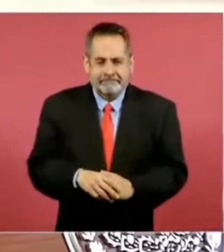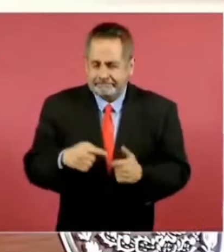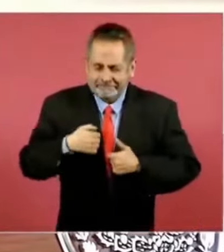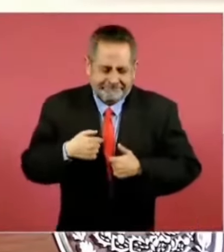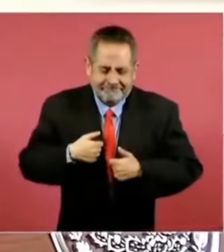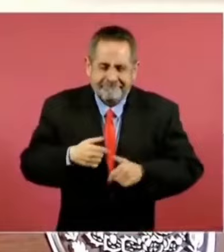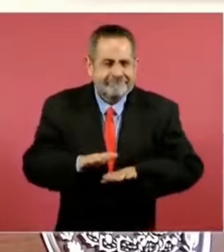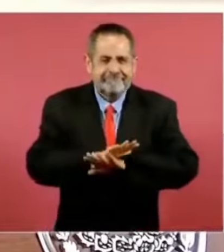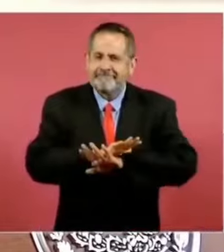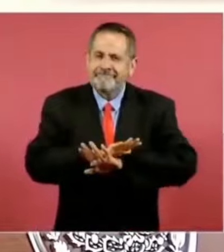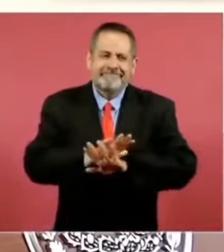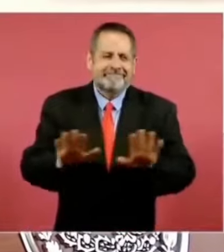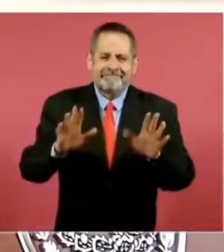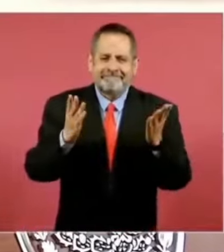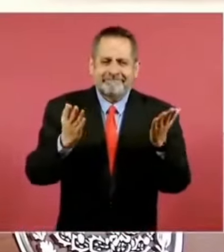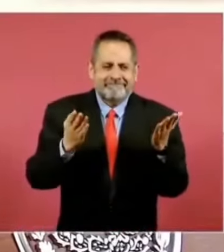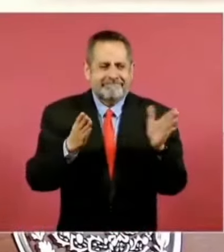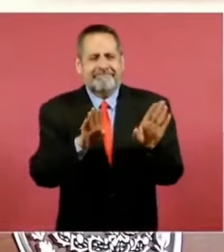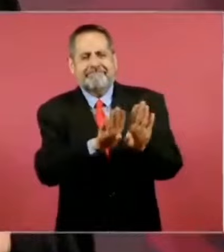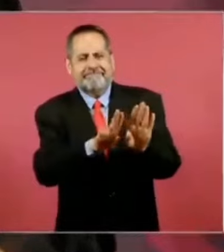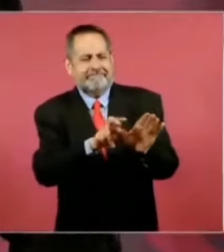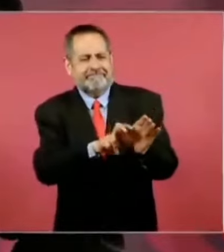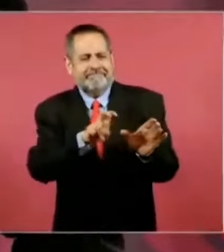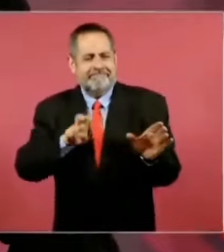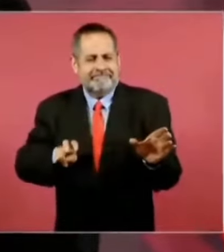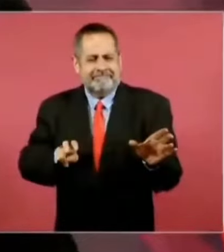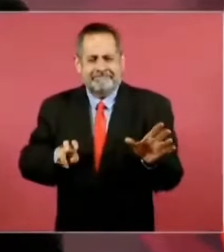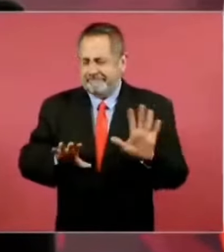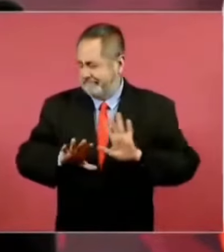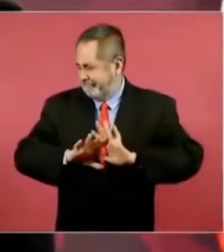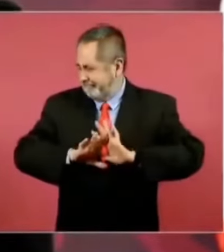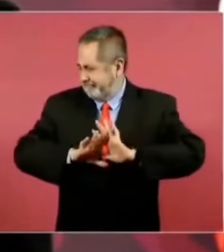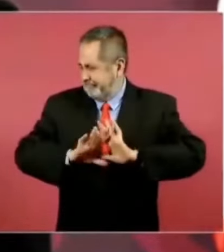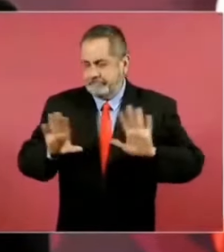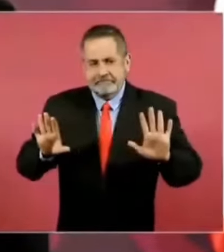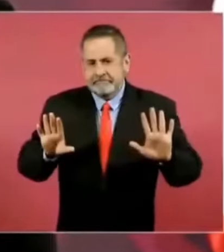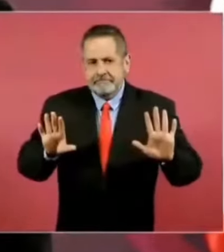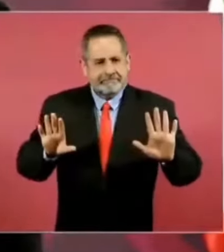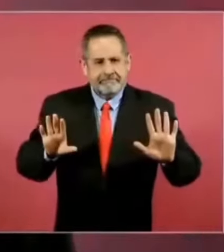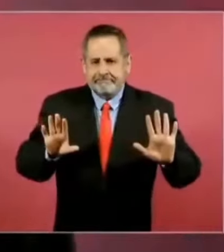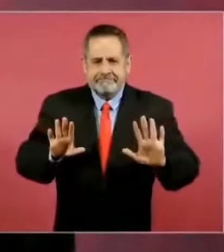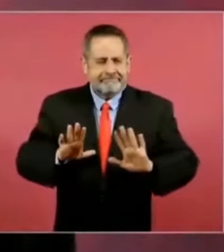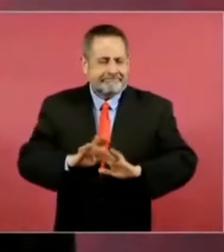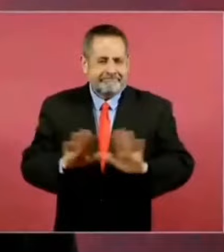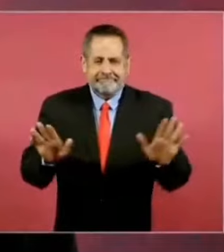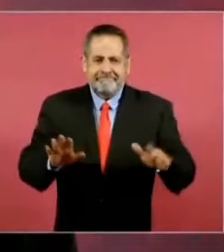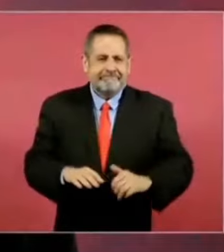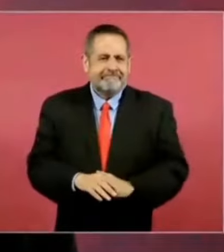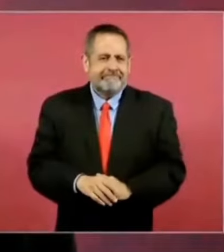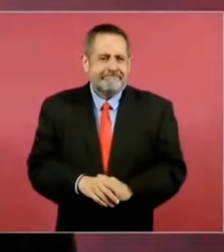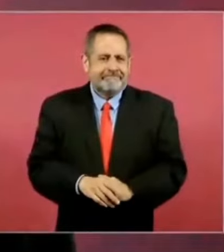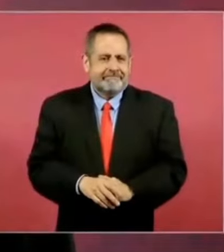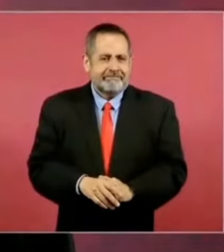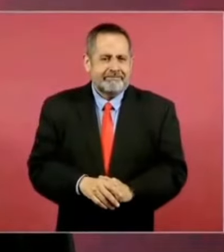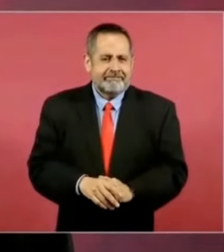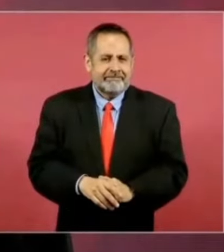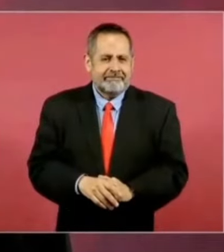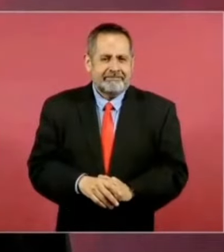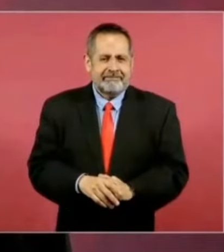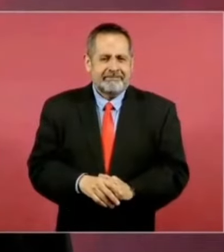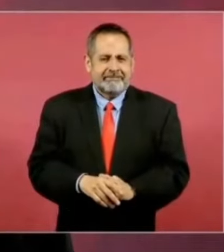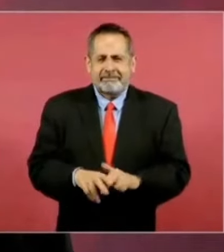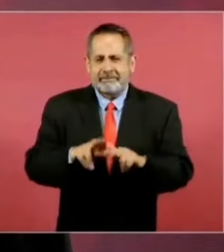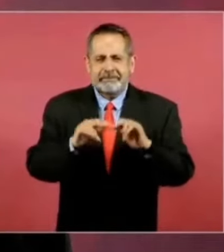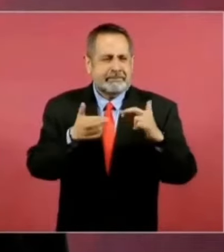no voy a tener ninguna